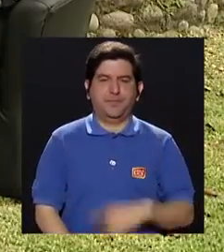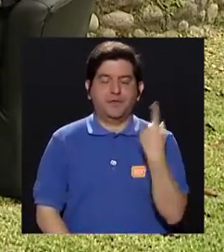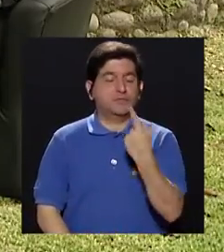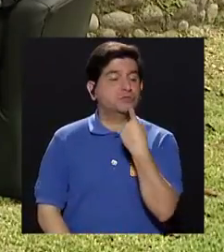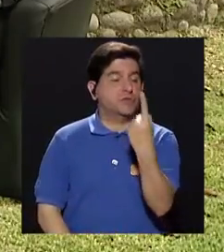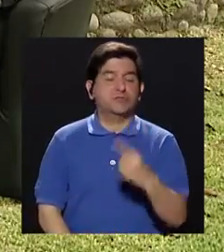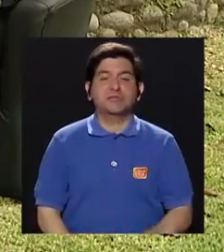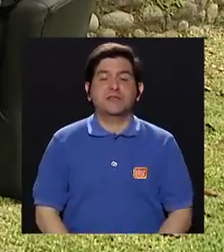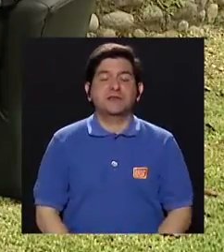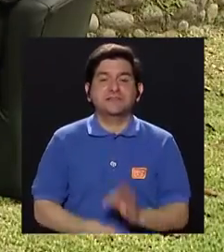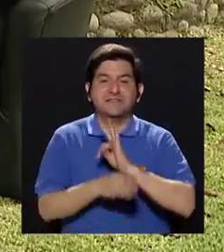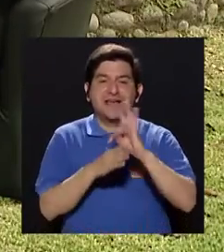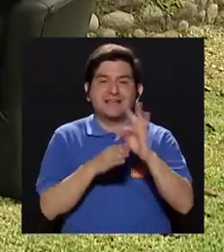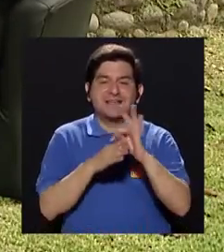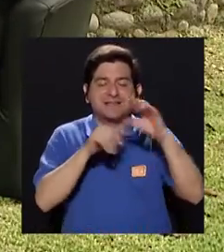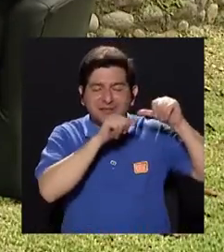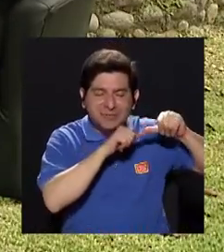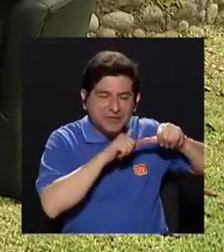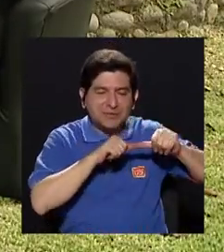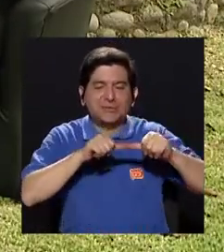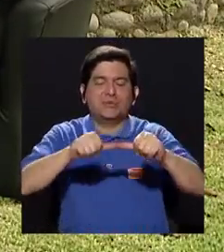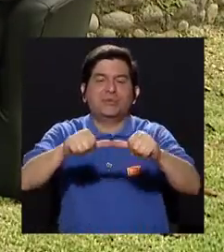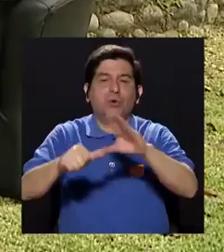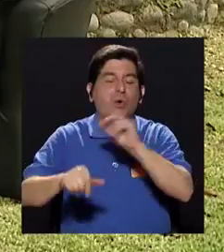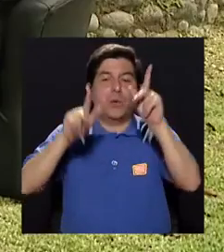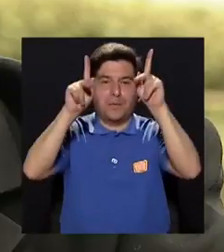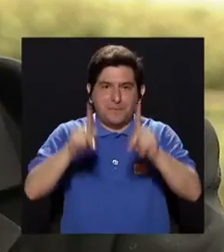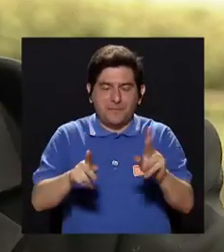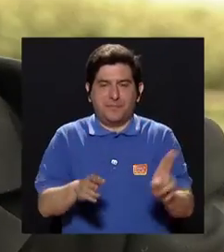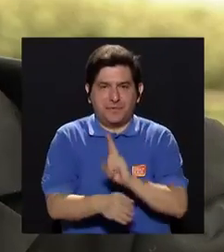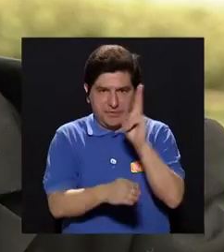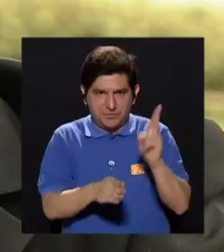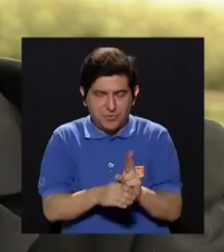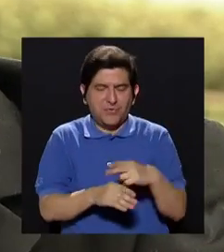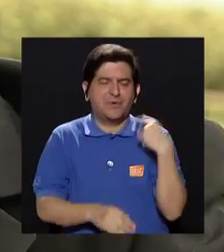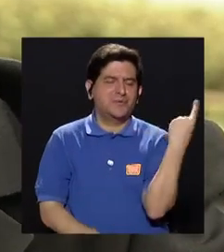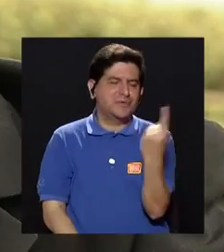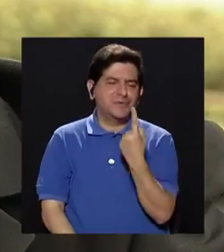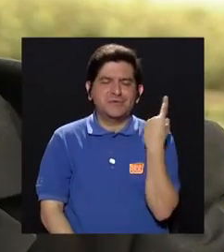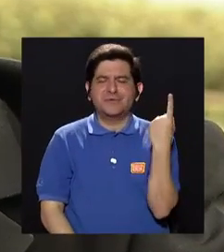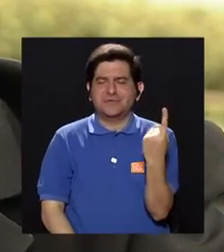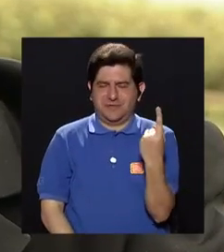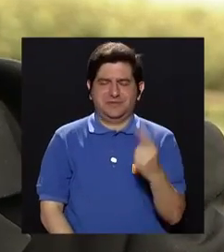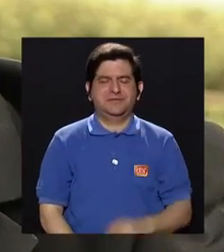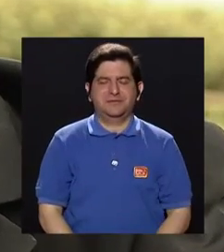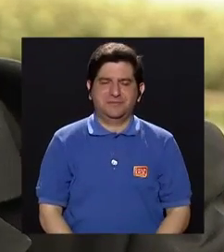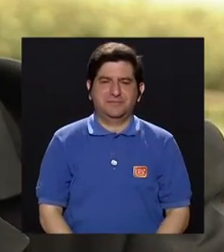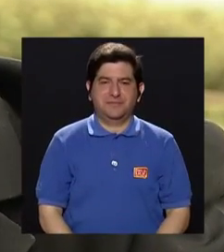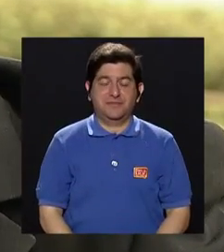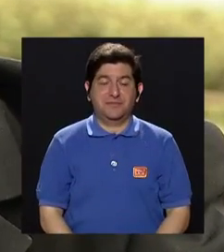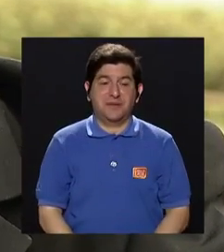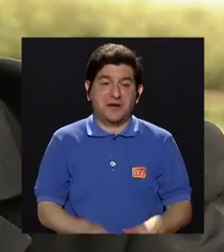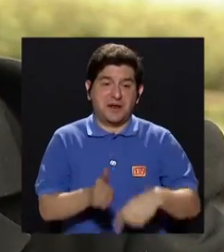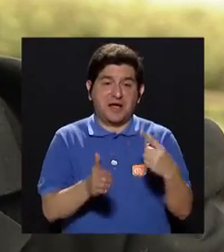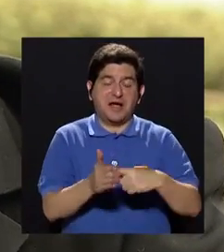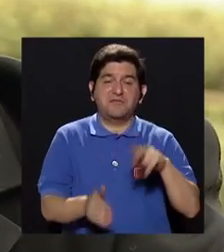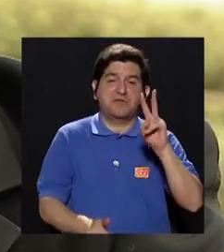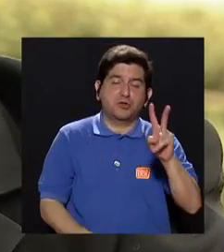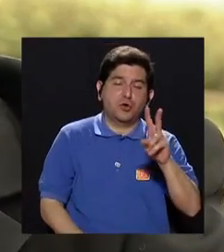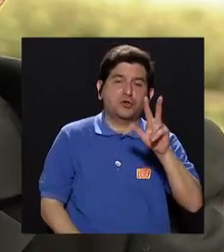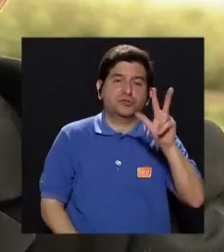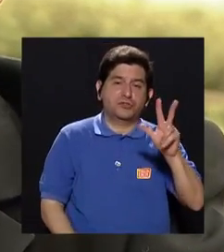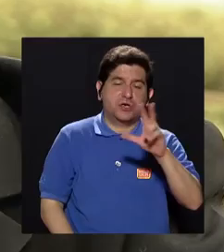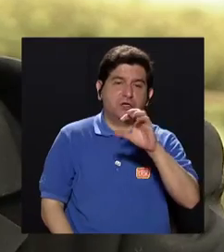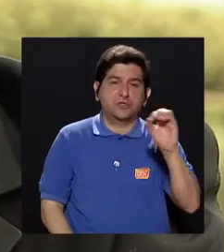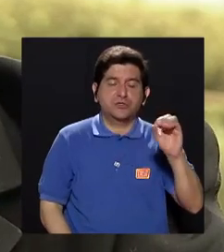se incluye. Se incluye cuando se dice los que son para tratamientos crónicos, por los que el paciente está tomando continuamente, de manera periódica, por